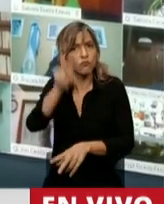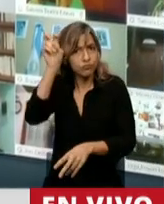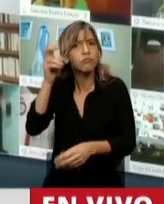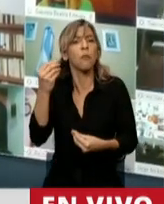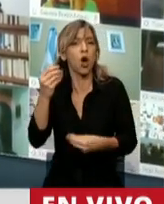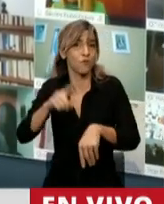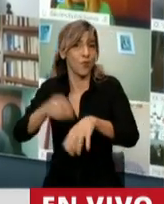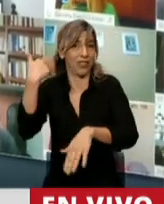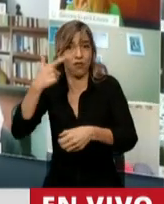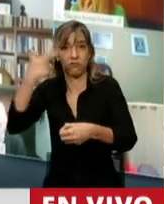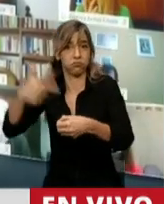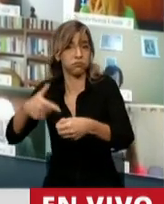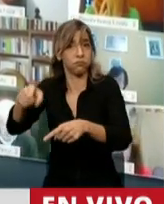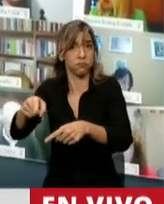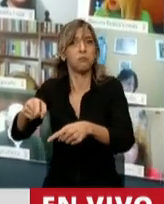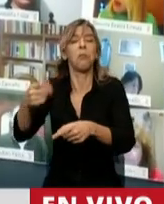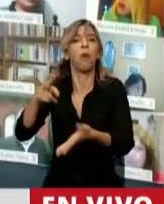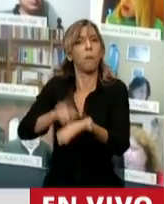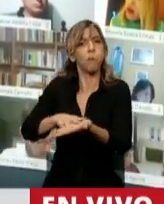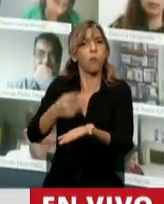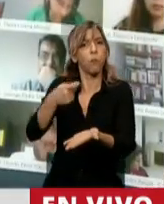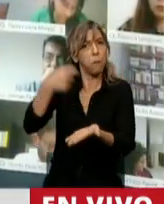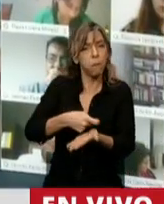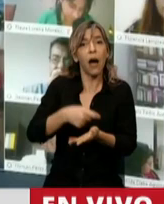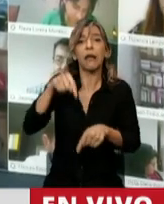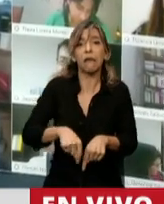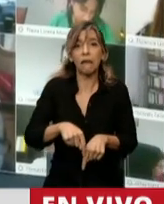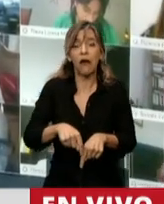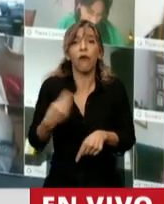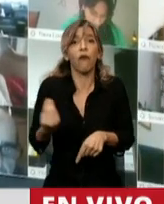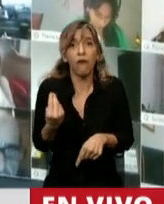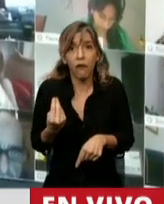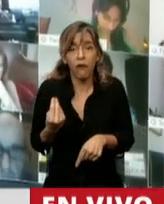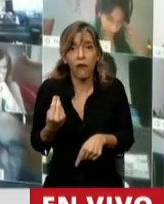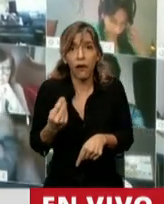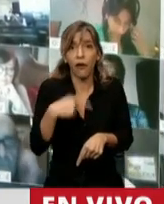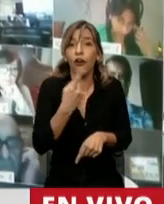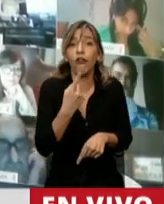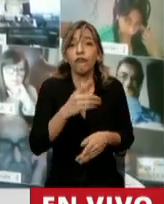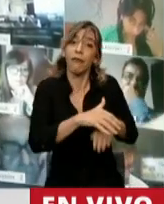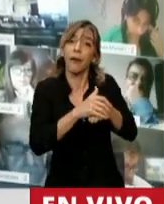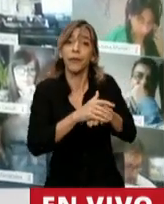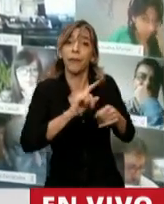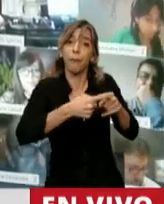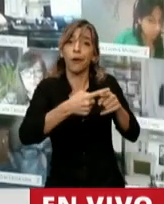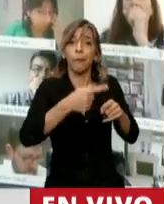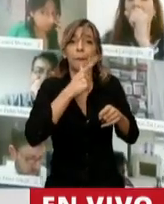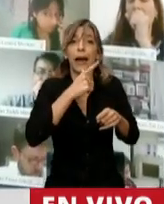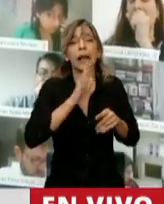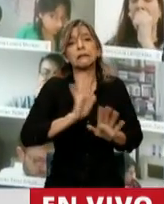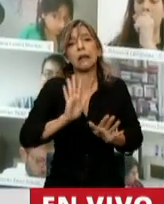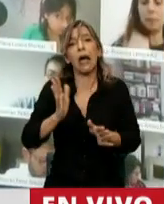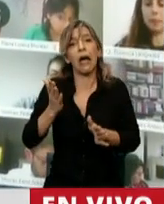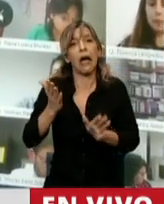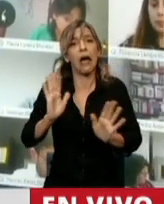y ahora los políticos amigos deben cubrirnos con leyes hechas a medida. Señores